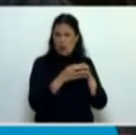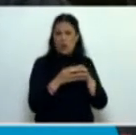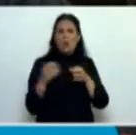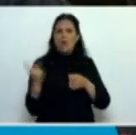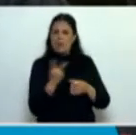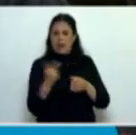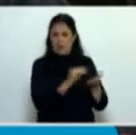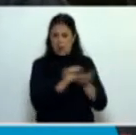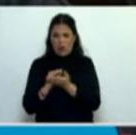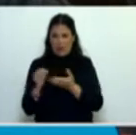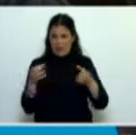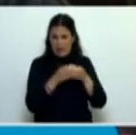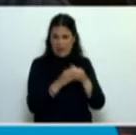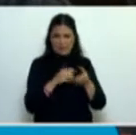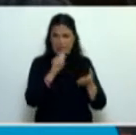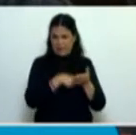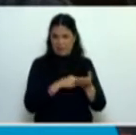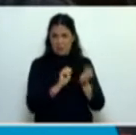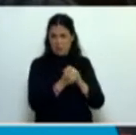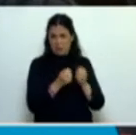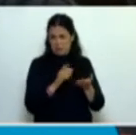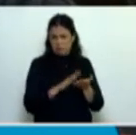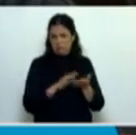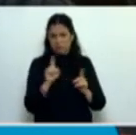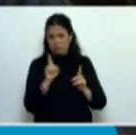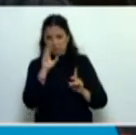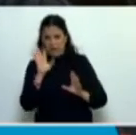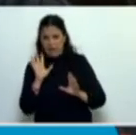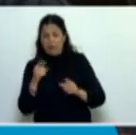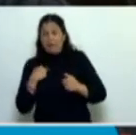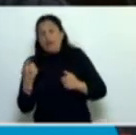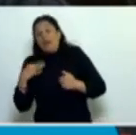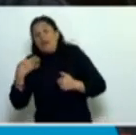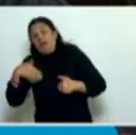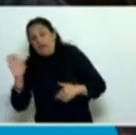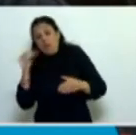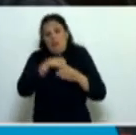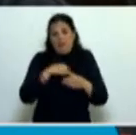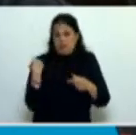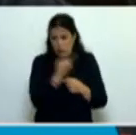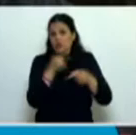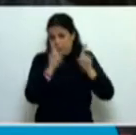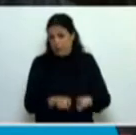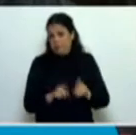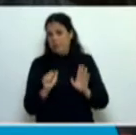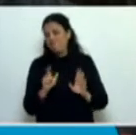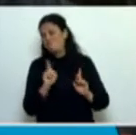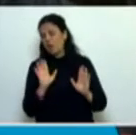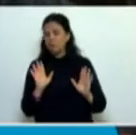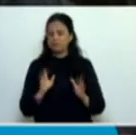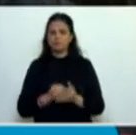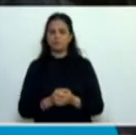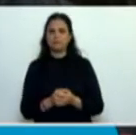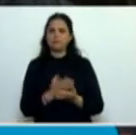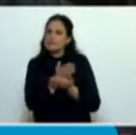Reforma de Revisora de Cuentas, a pesar de que a nuestro criterio deberíamos integrarla. Pero bueno,